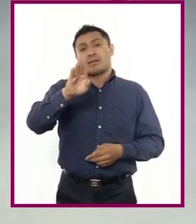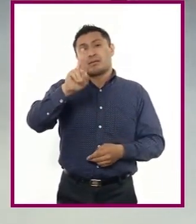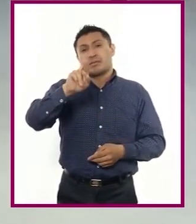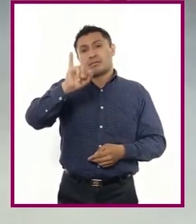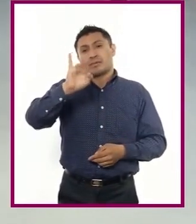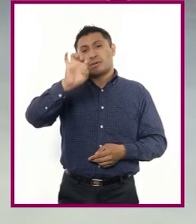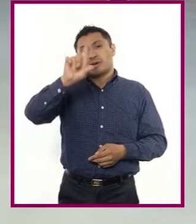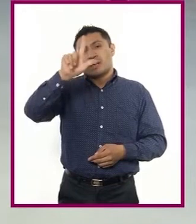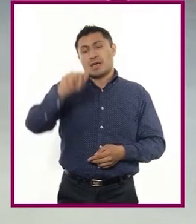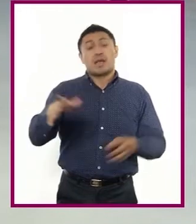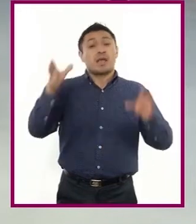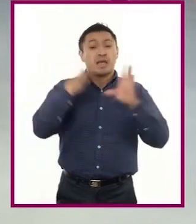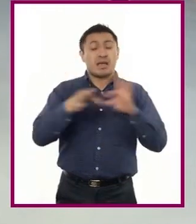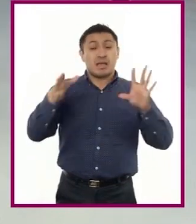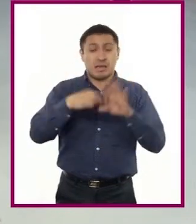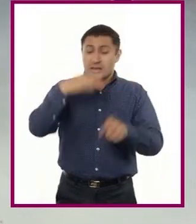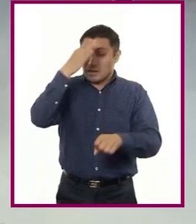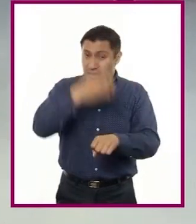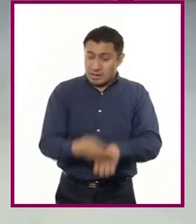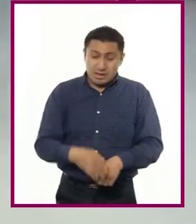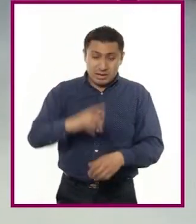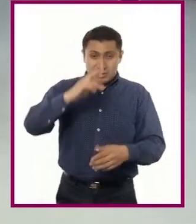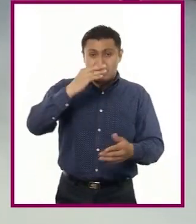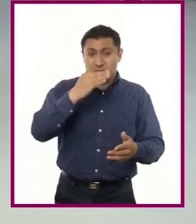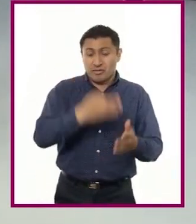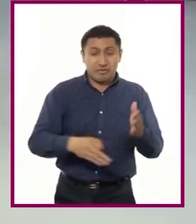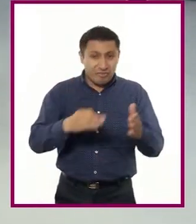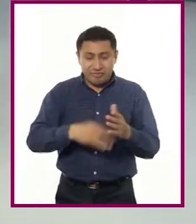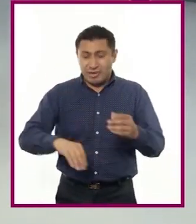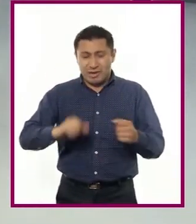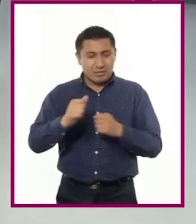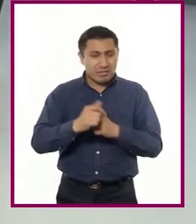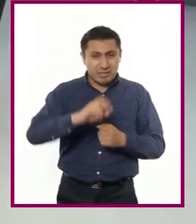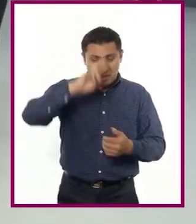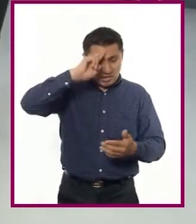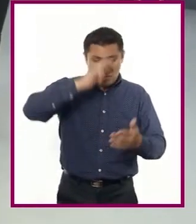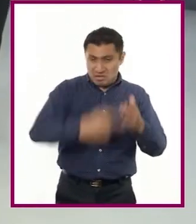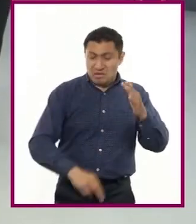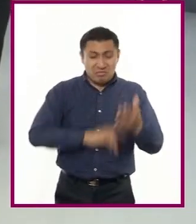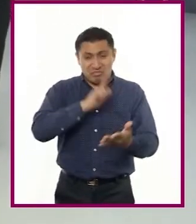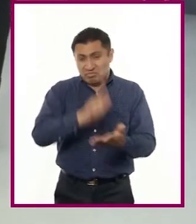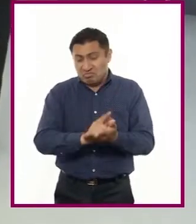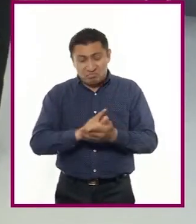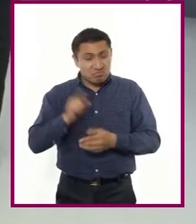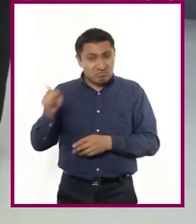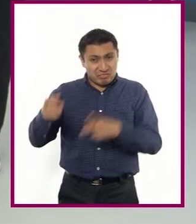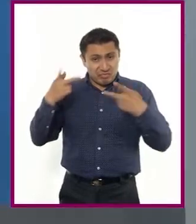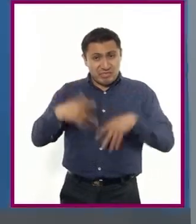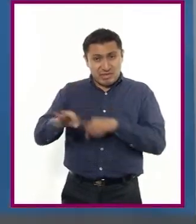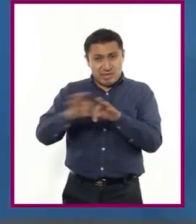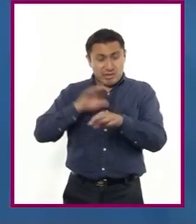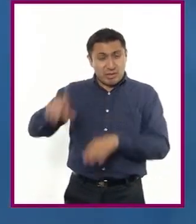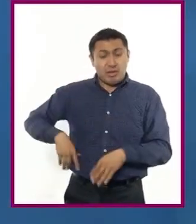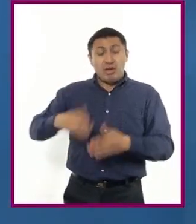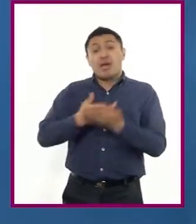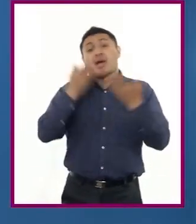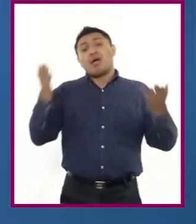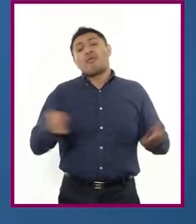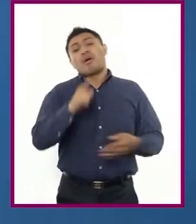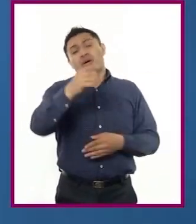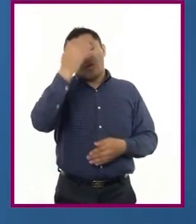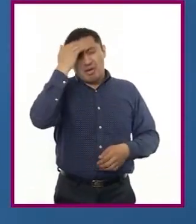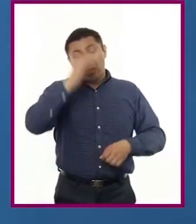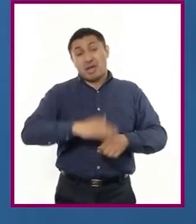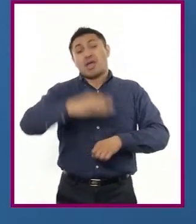sanciones por faltas o irregularidades de las y los servidores públicos, ahora tendrán más elementos para valorar